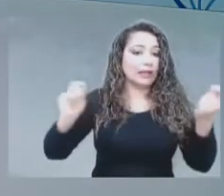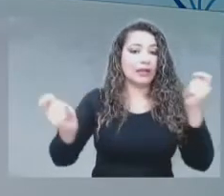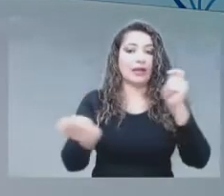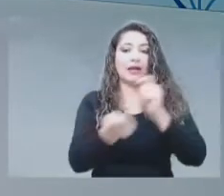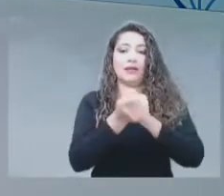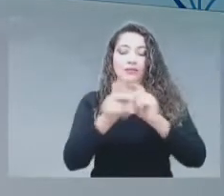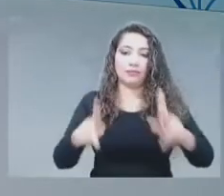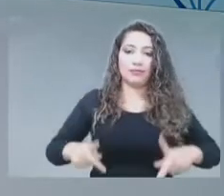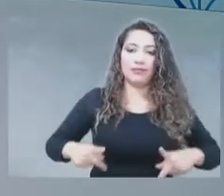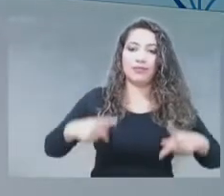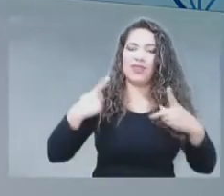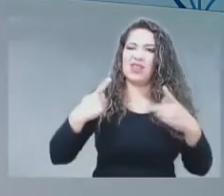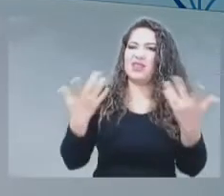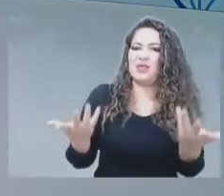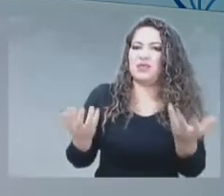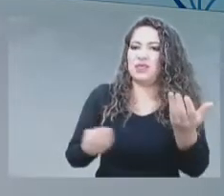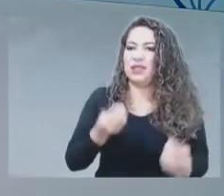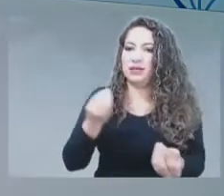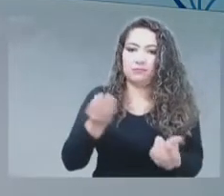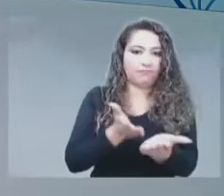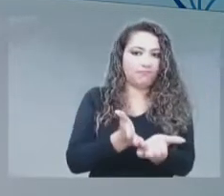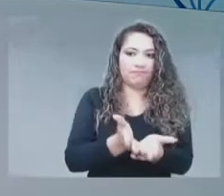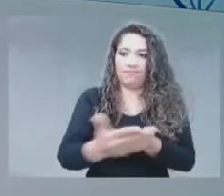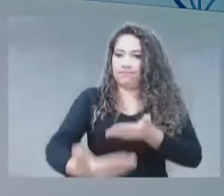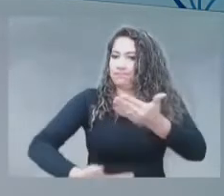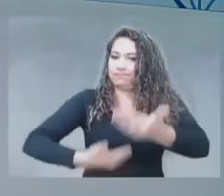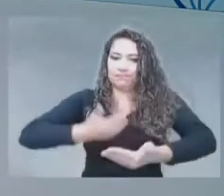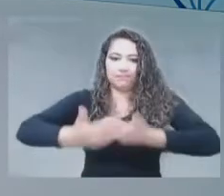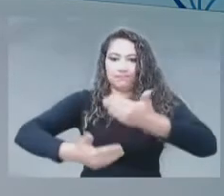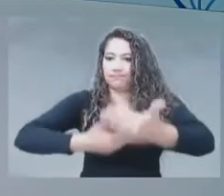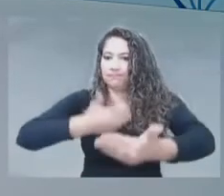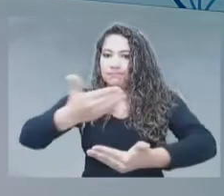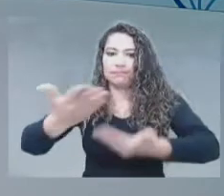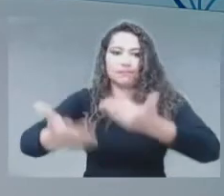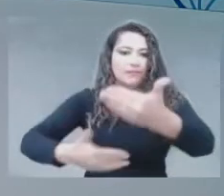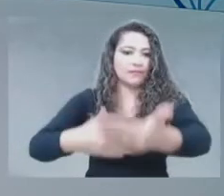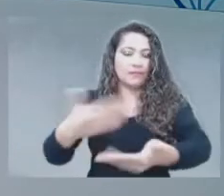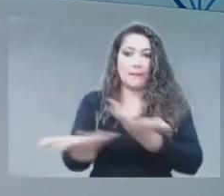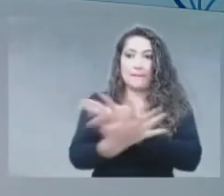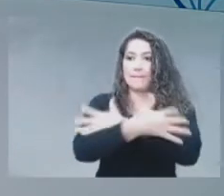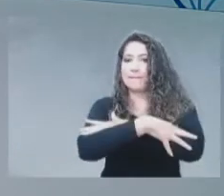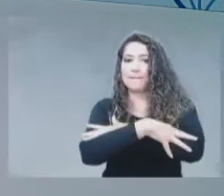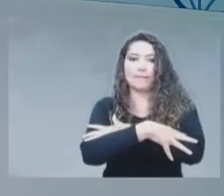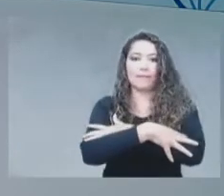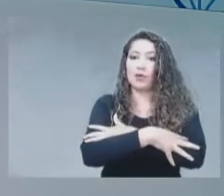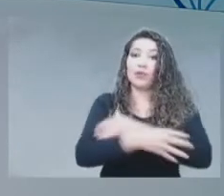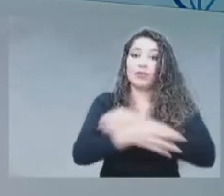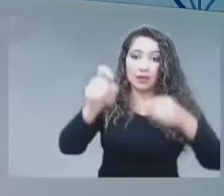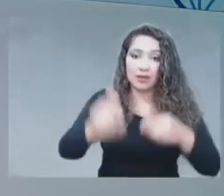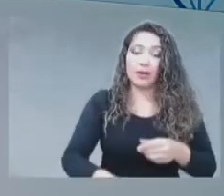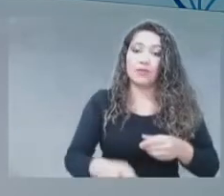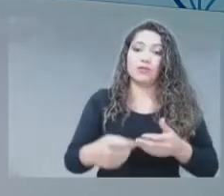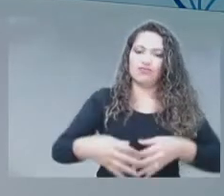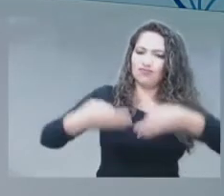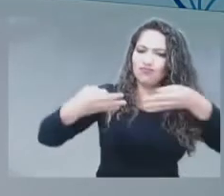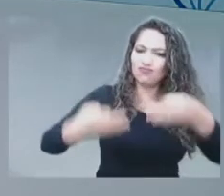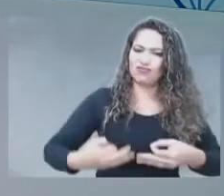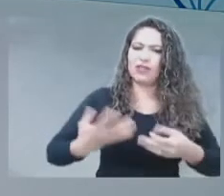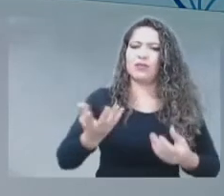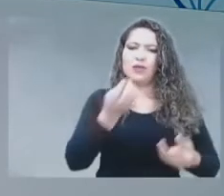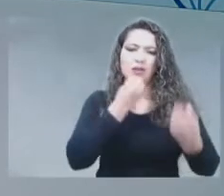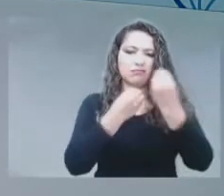tenemos que seguir avanzando, entre otras, pues hay que garantizar la seguridad alimentaria. Pues bien, hemos visto